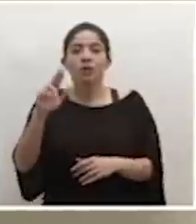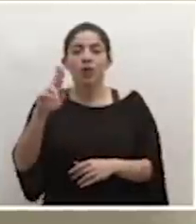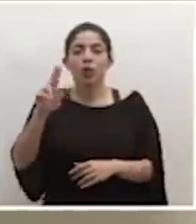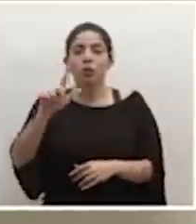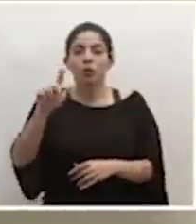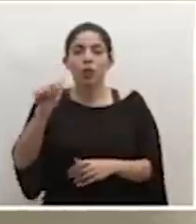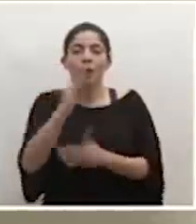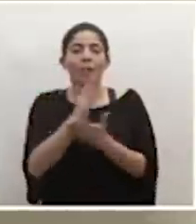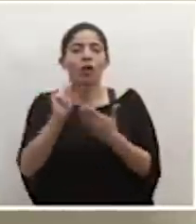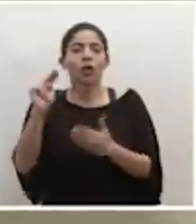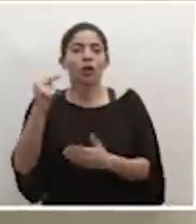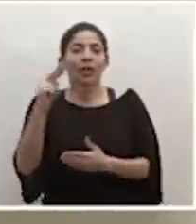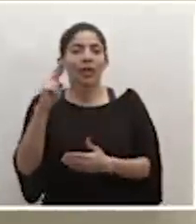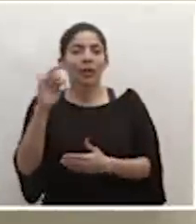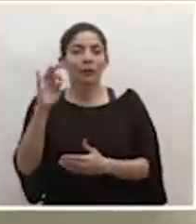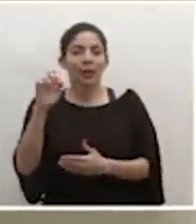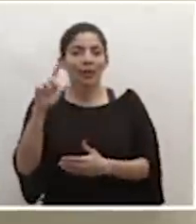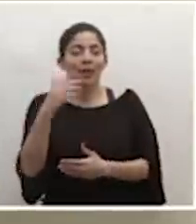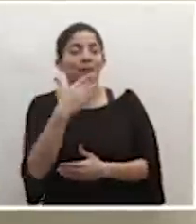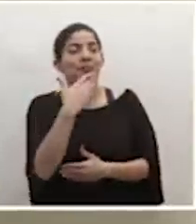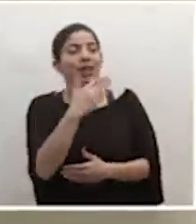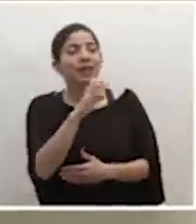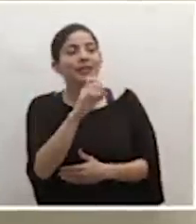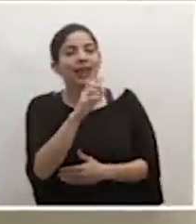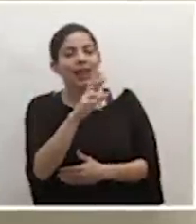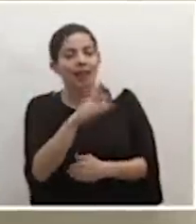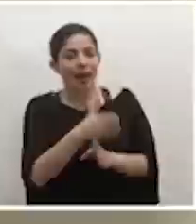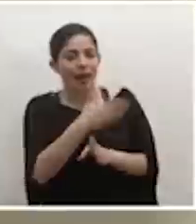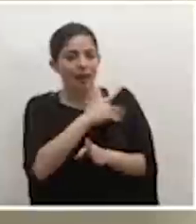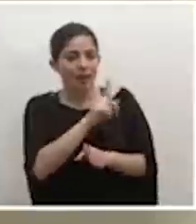Repretel. Agradecemos a Don Erga su consulta.